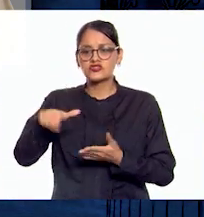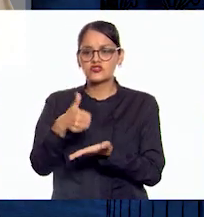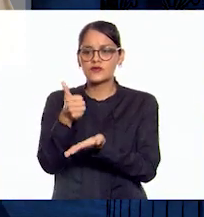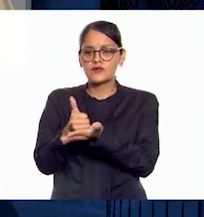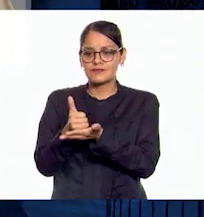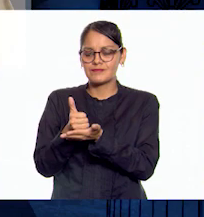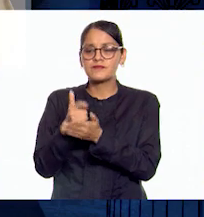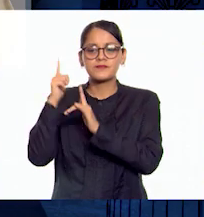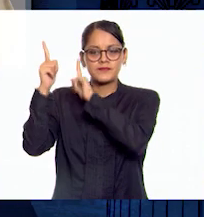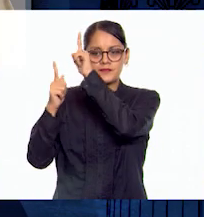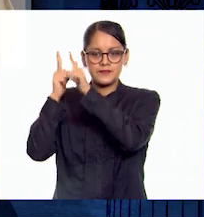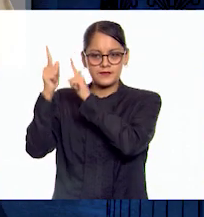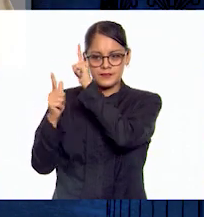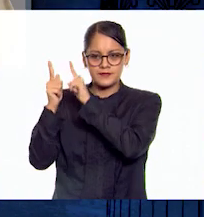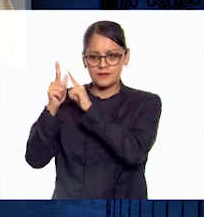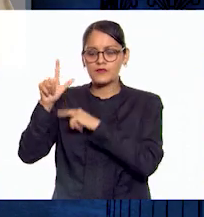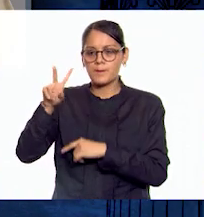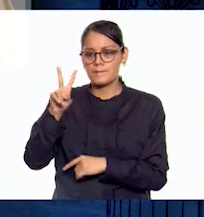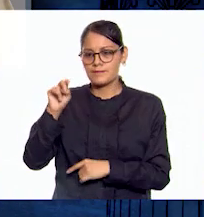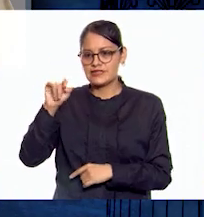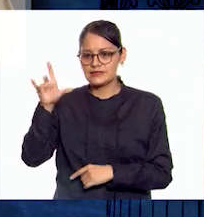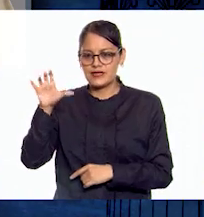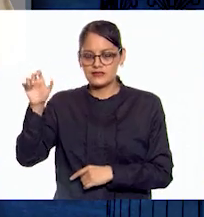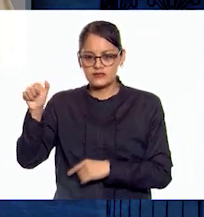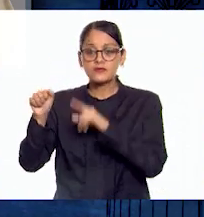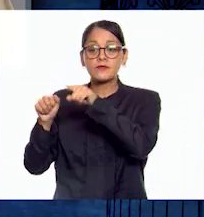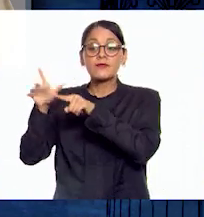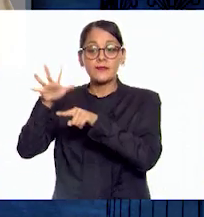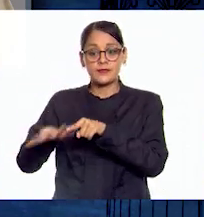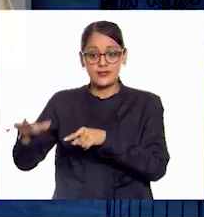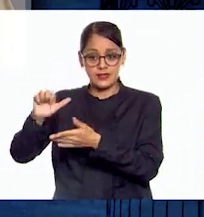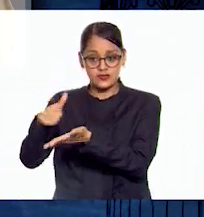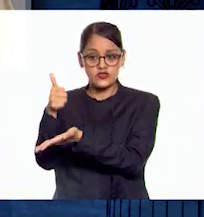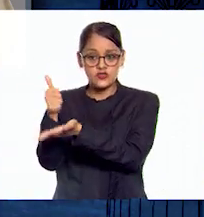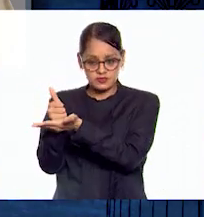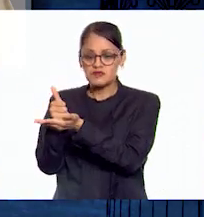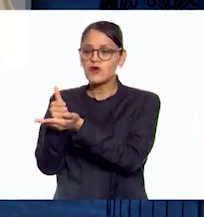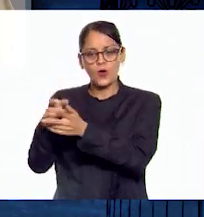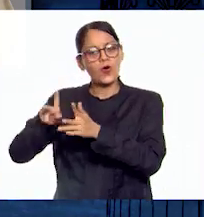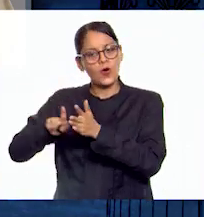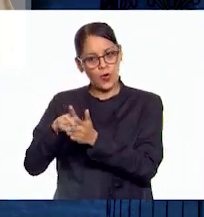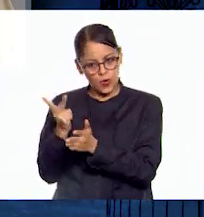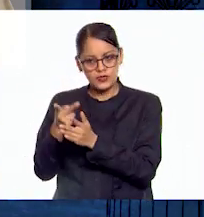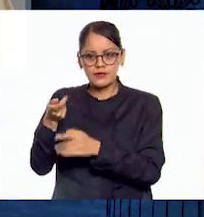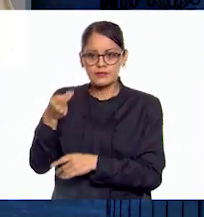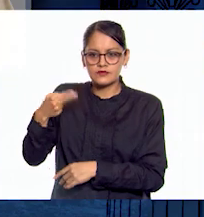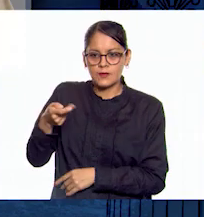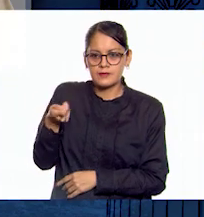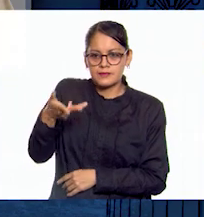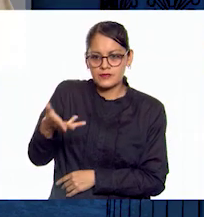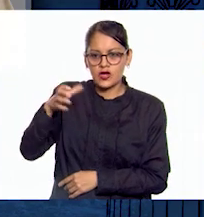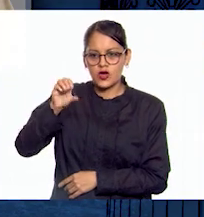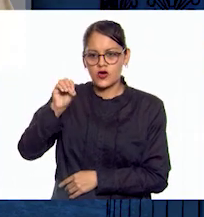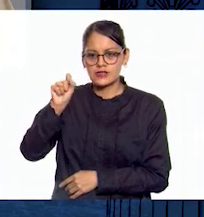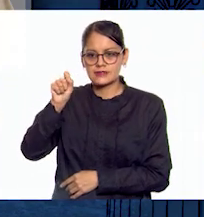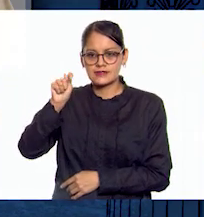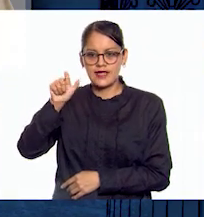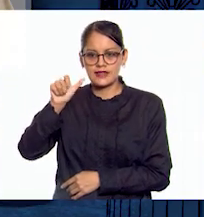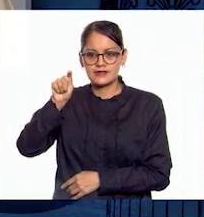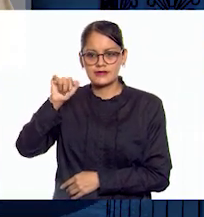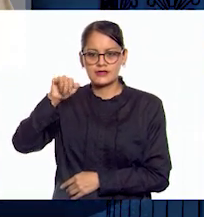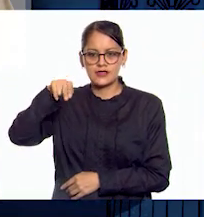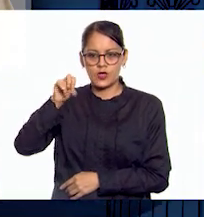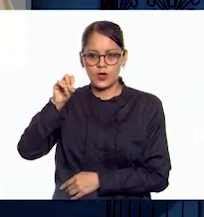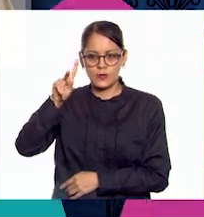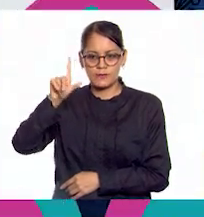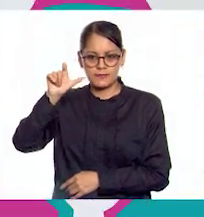griega de Bizancio. Con el tiempo, esta ciudad capital fue rebautizada con el nombre de Constantinopla. Y